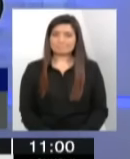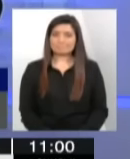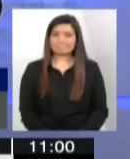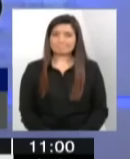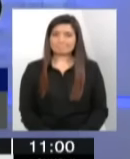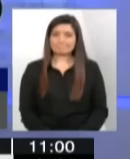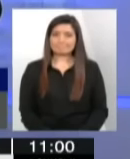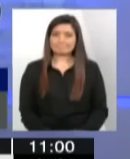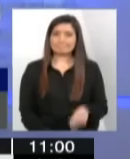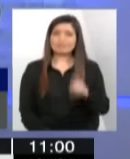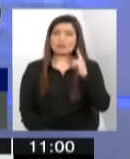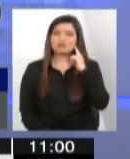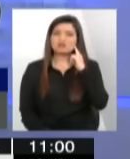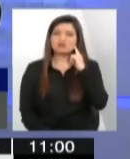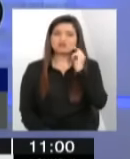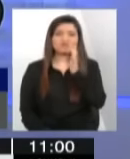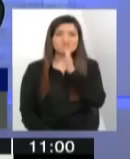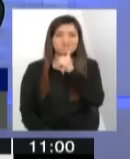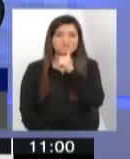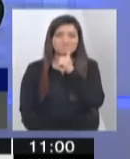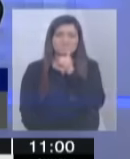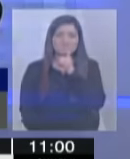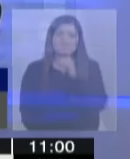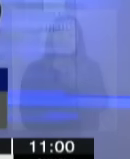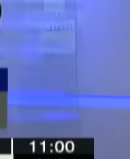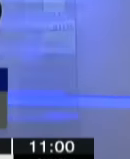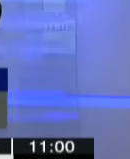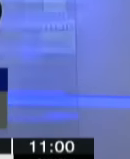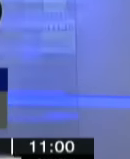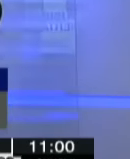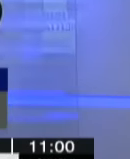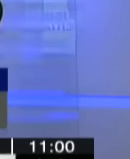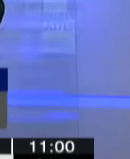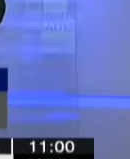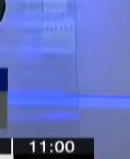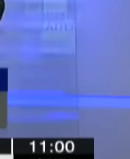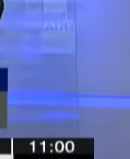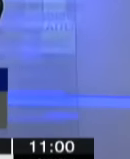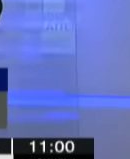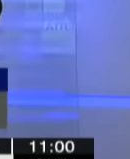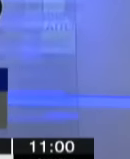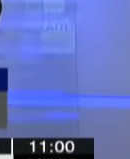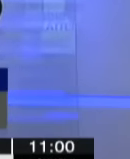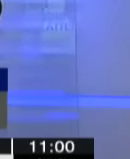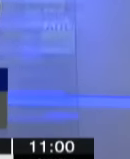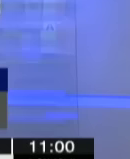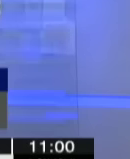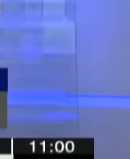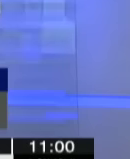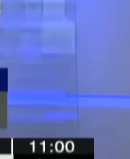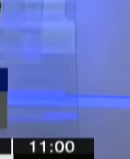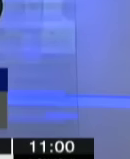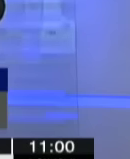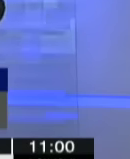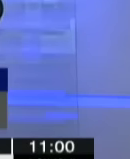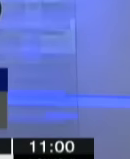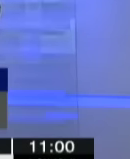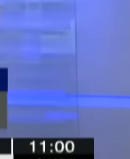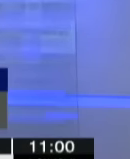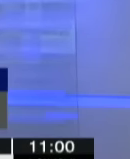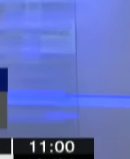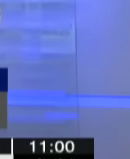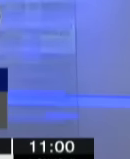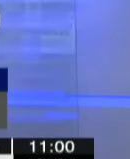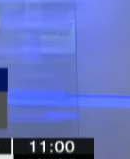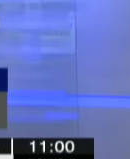del paso del tiempo, desde la muerte de Lisette Vega en abril, nos demostró que esta situación era crónica y permanente